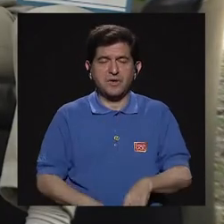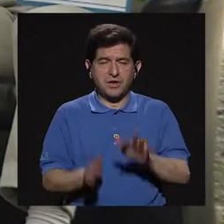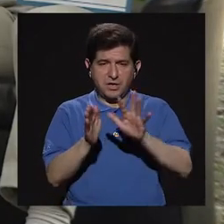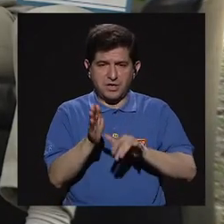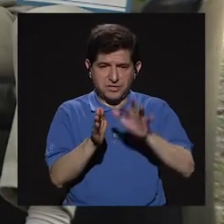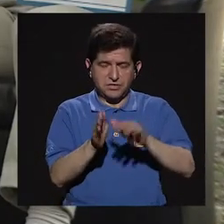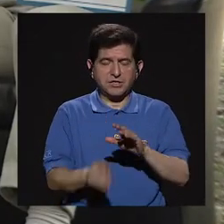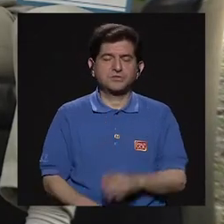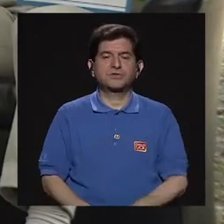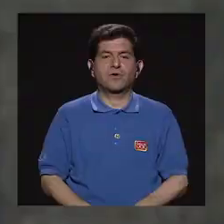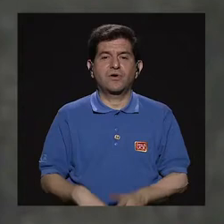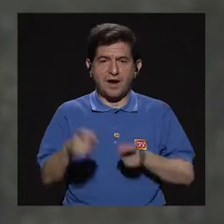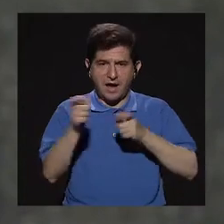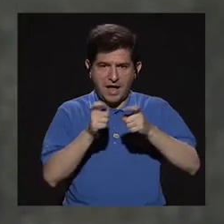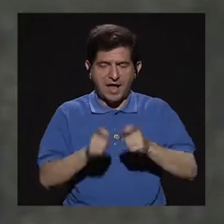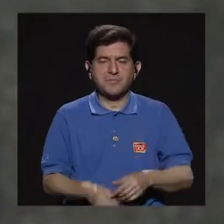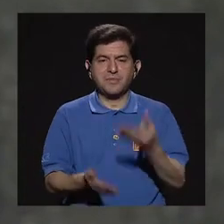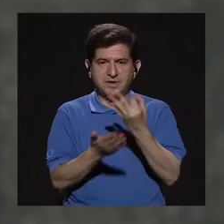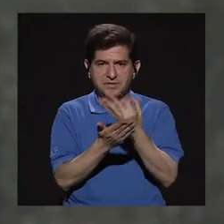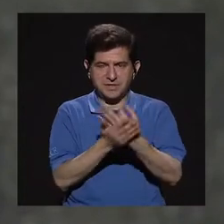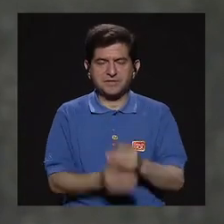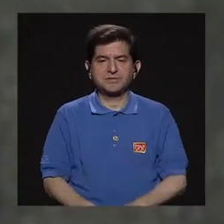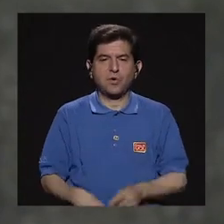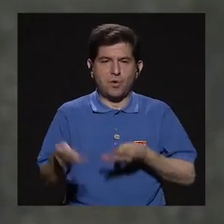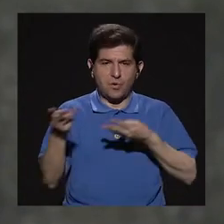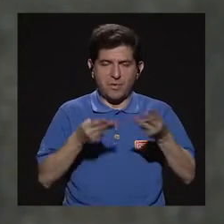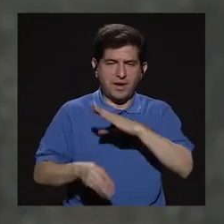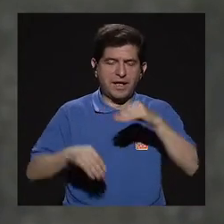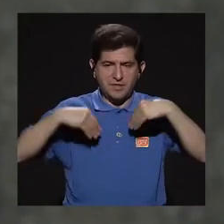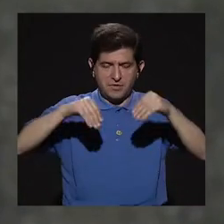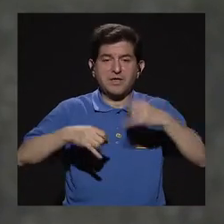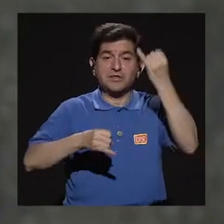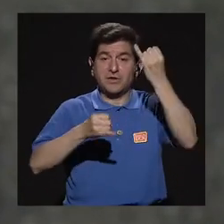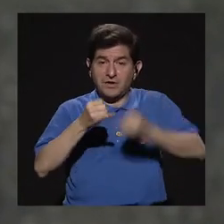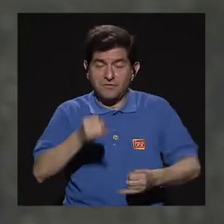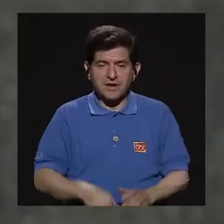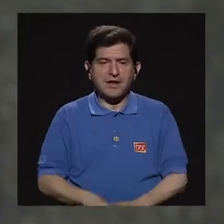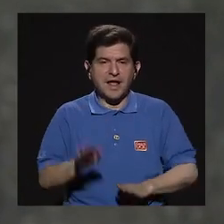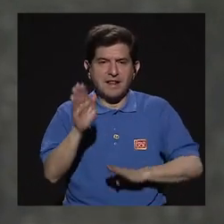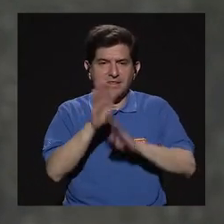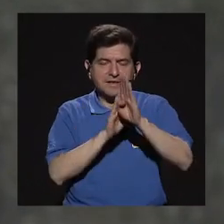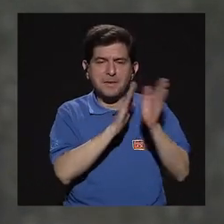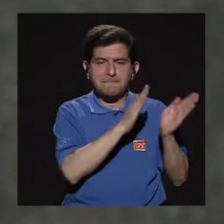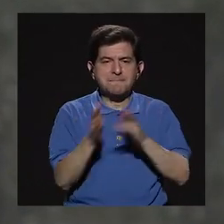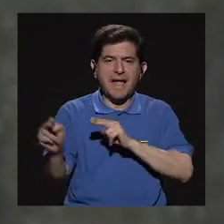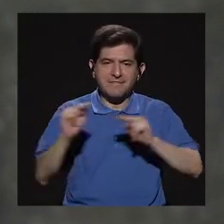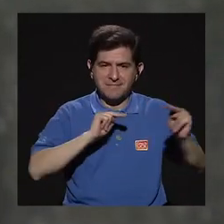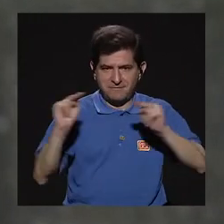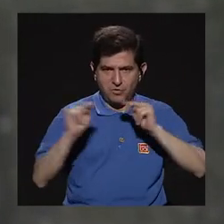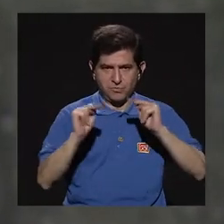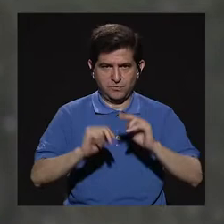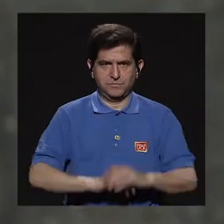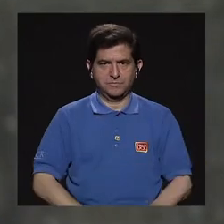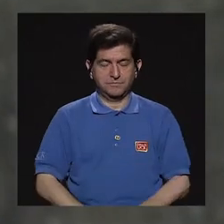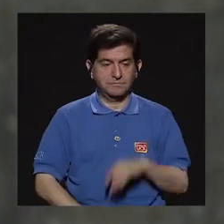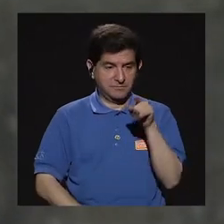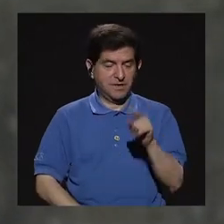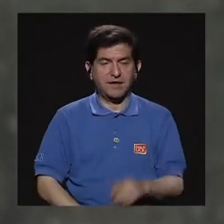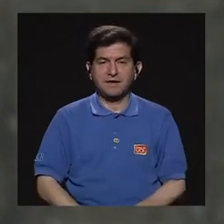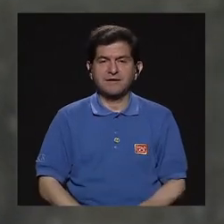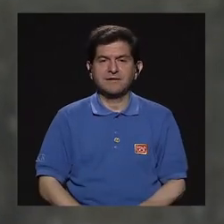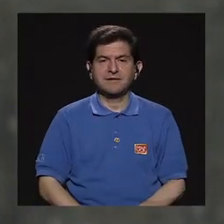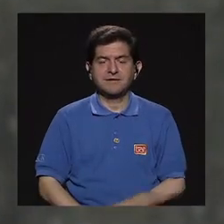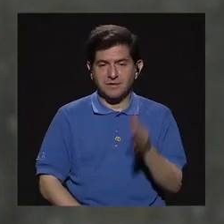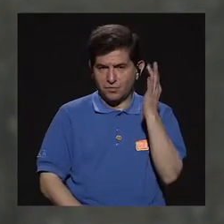de administración financiera, el de mercadeo y ventas y cerramos con el desarrollo de un plan de negocios. Entonces, ellas van,